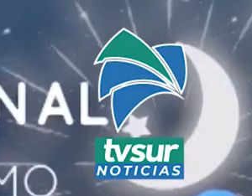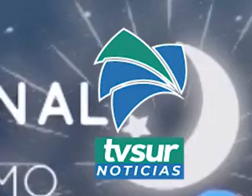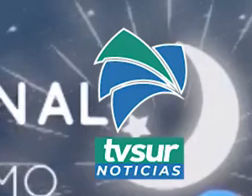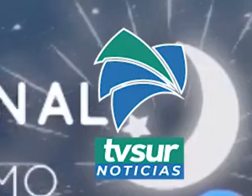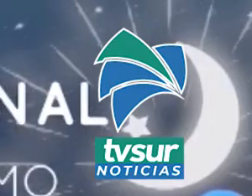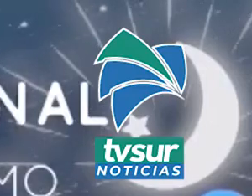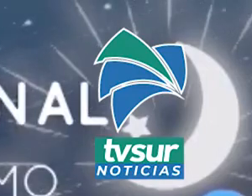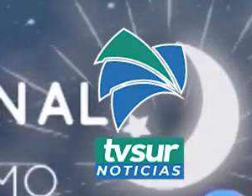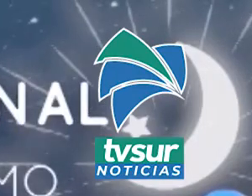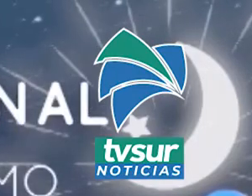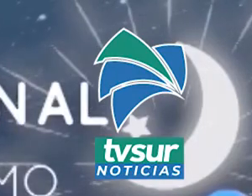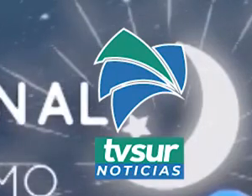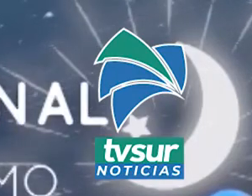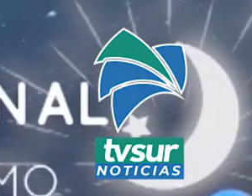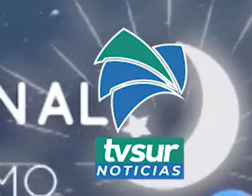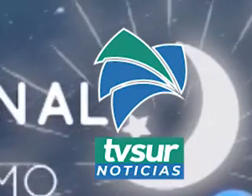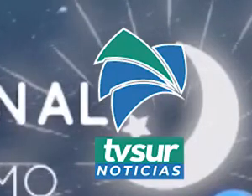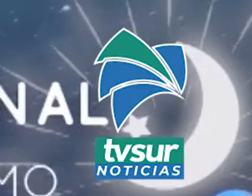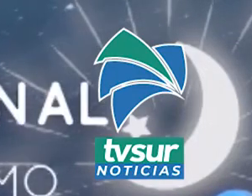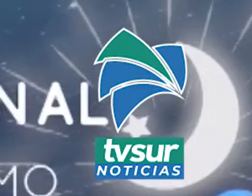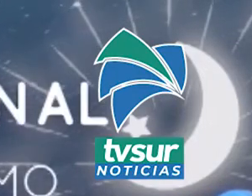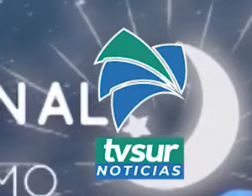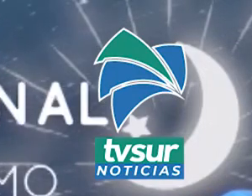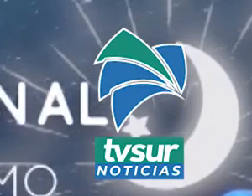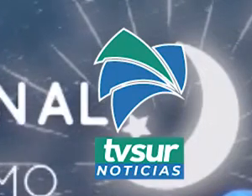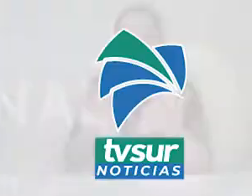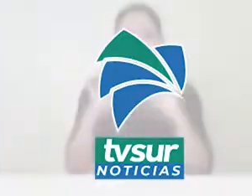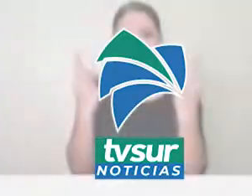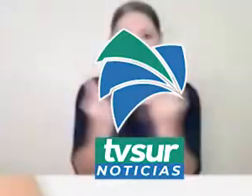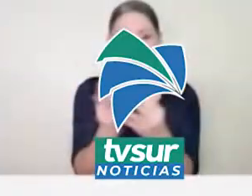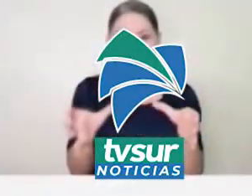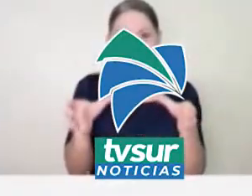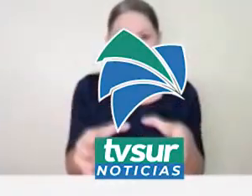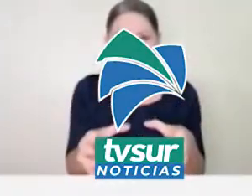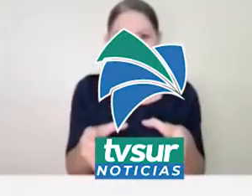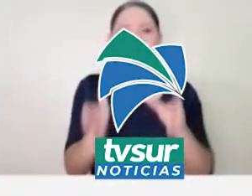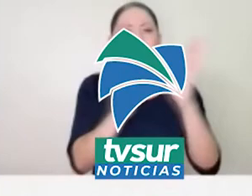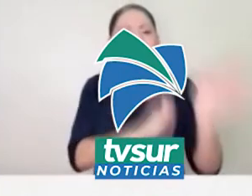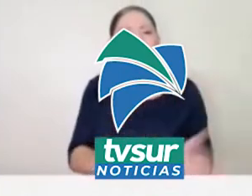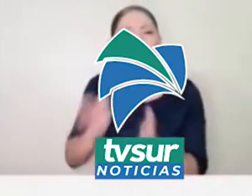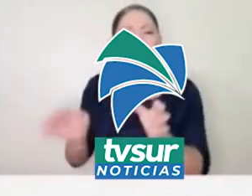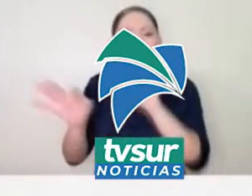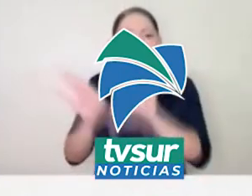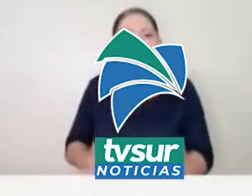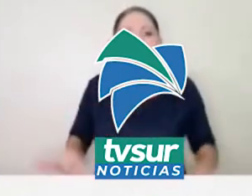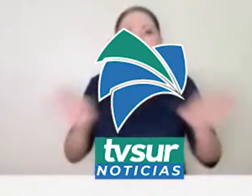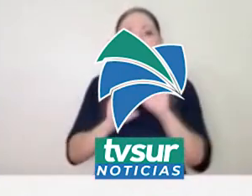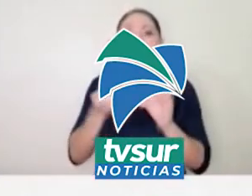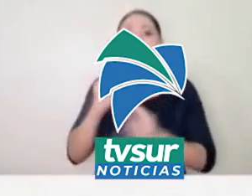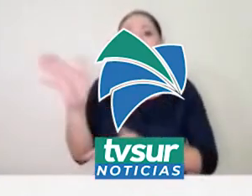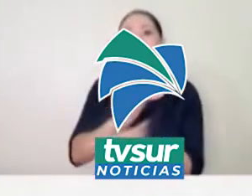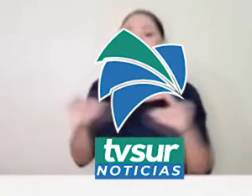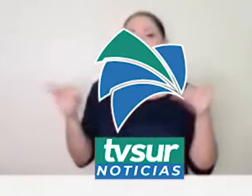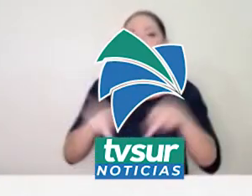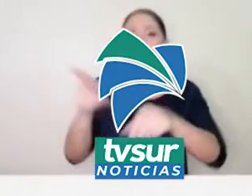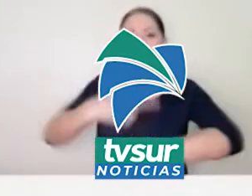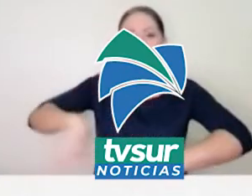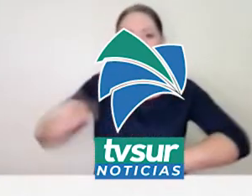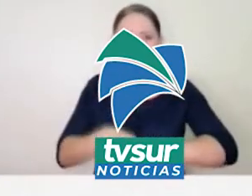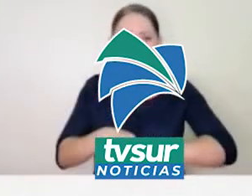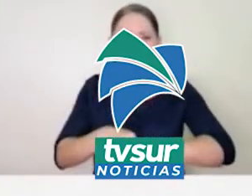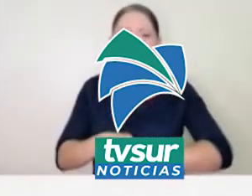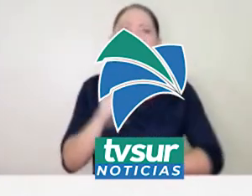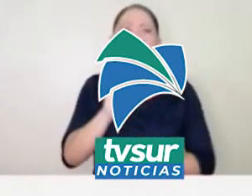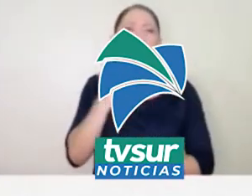Este miércoles 11 de agosto a las 7 de la noche se realizará el tercer simulacro nacional de evacuación por sismo, esta vez en modalidad